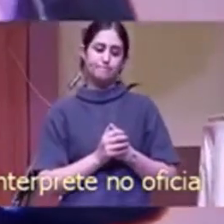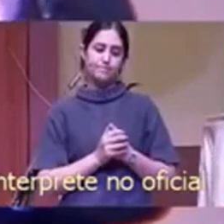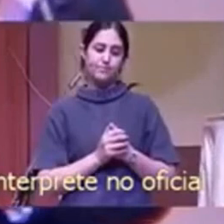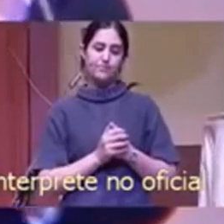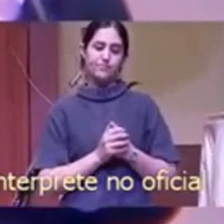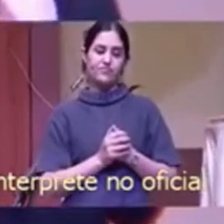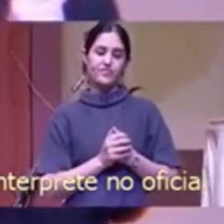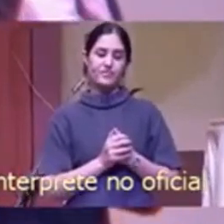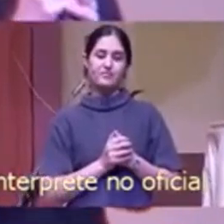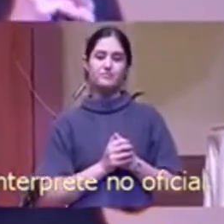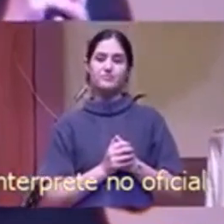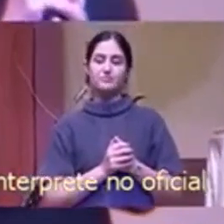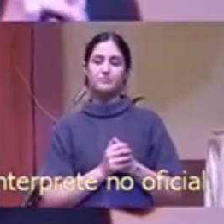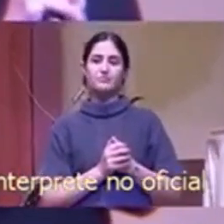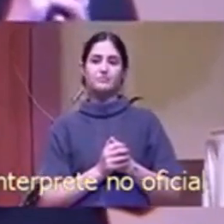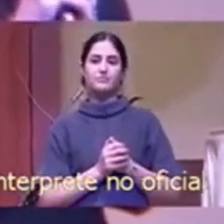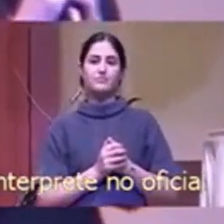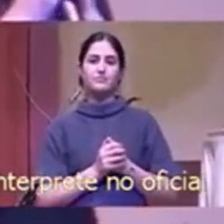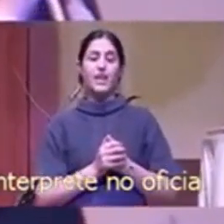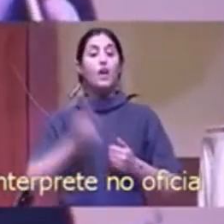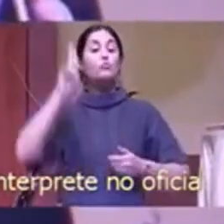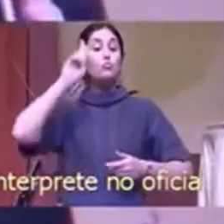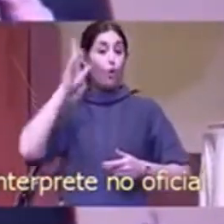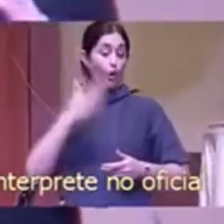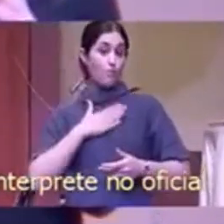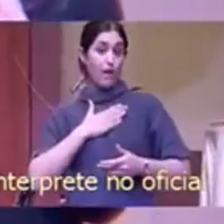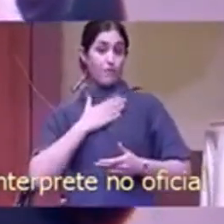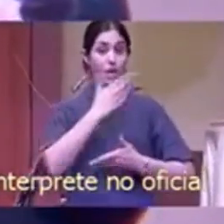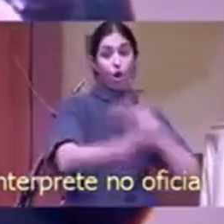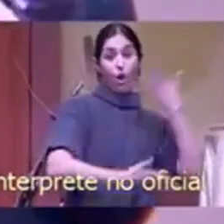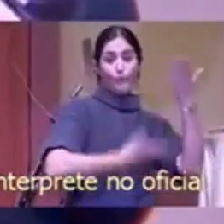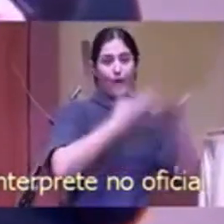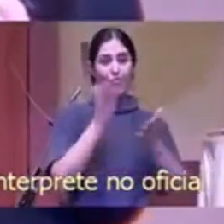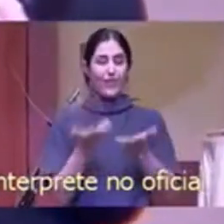Y es un profundo honor compartir la Palabra de Dios con ustedes.